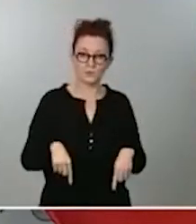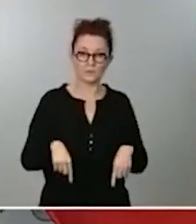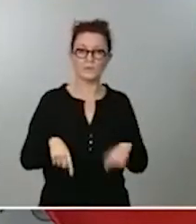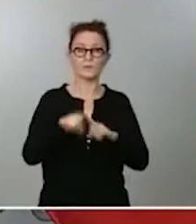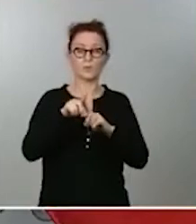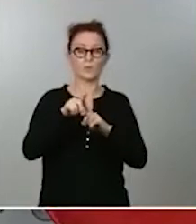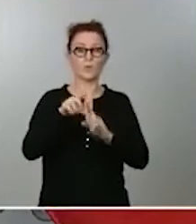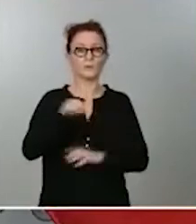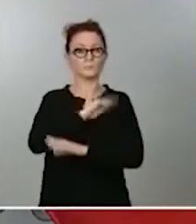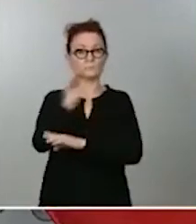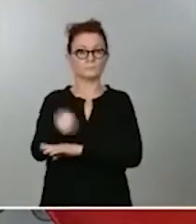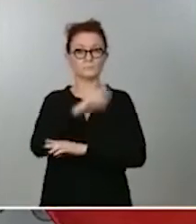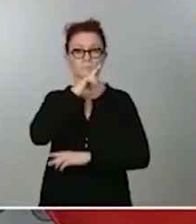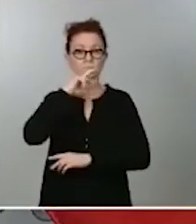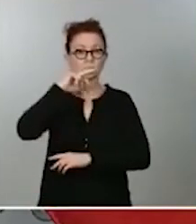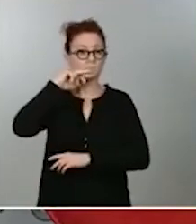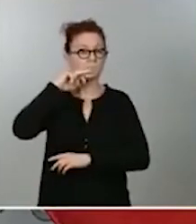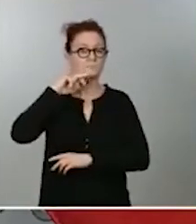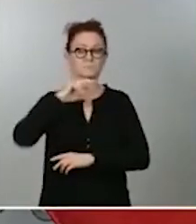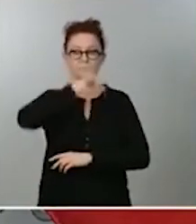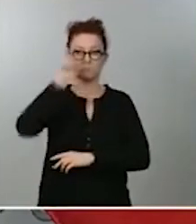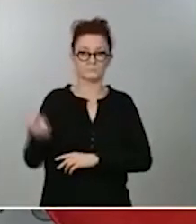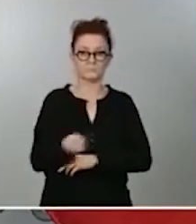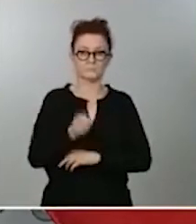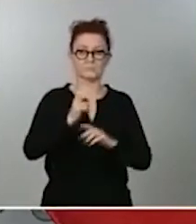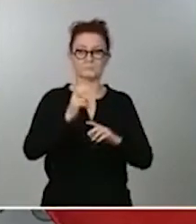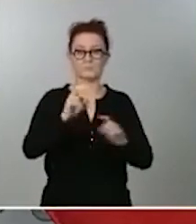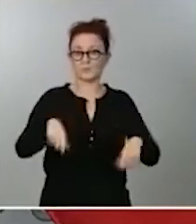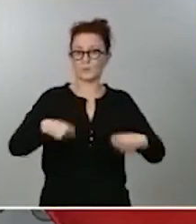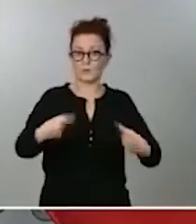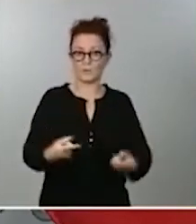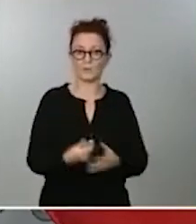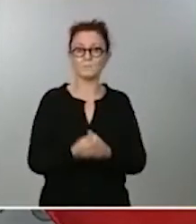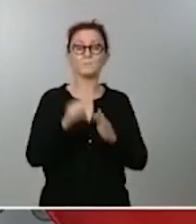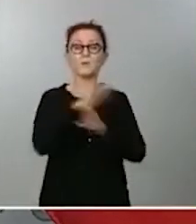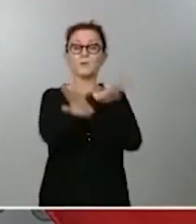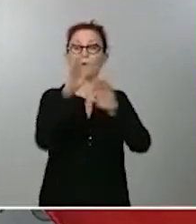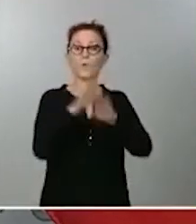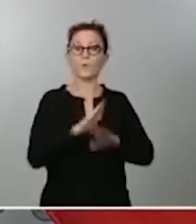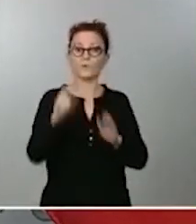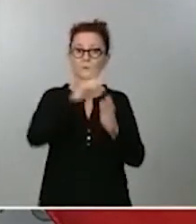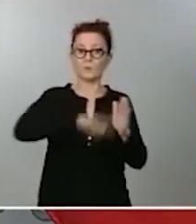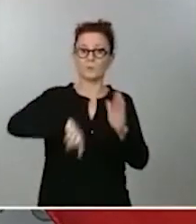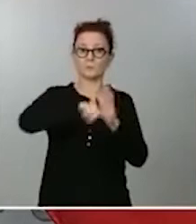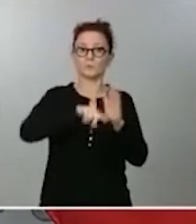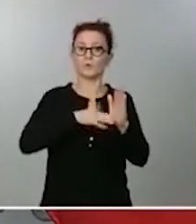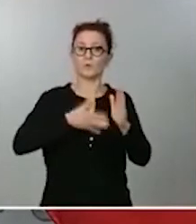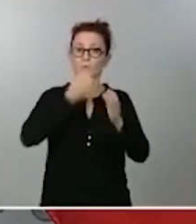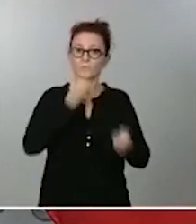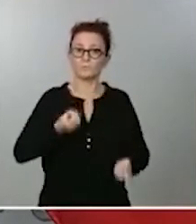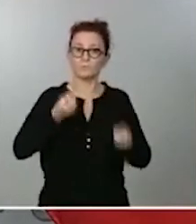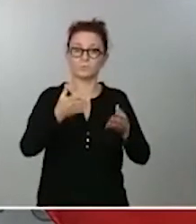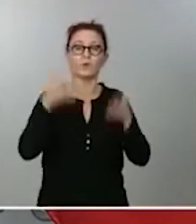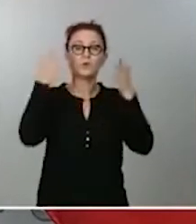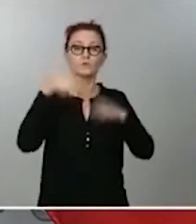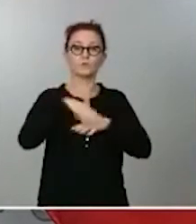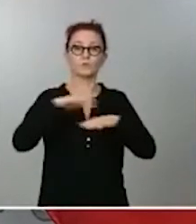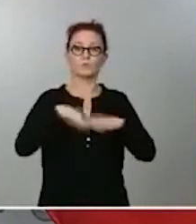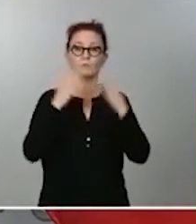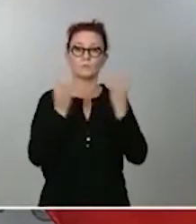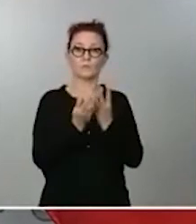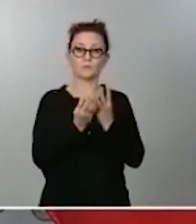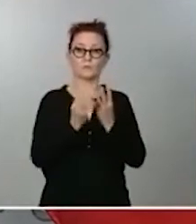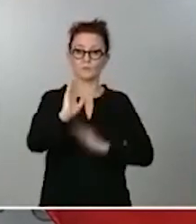de la biodiversidad. Y un último apunte en el que quiero transmitirle que el Consejo de Ministros ha aprobado a propuesta del